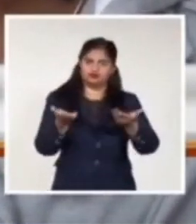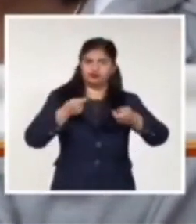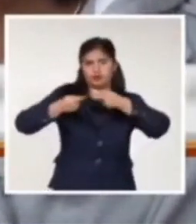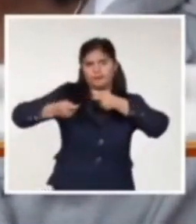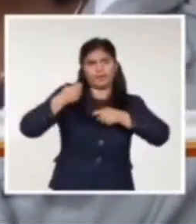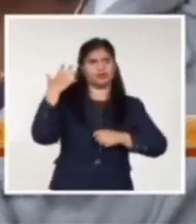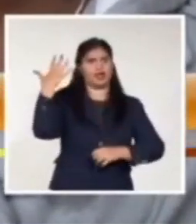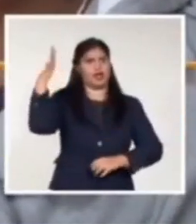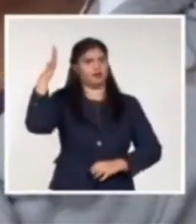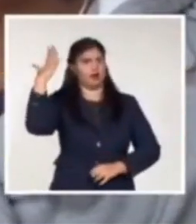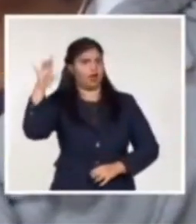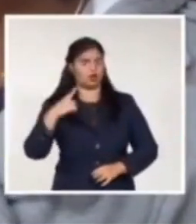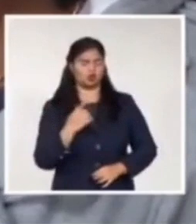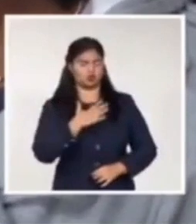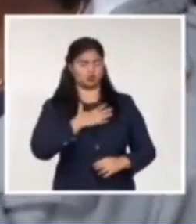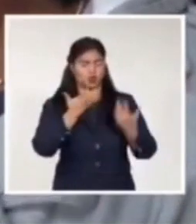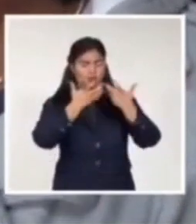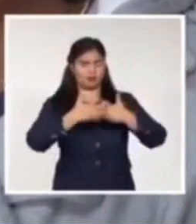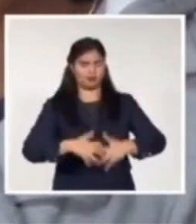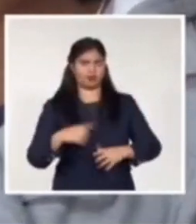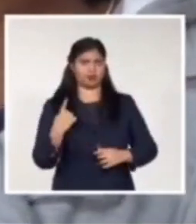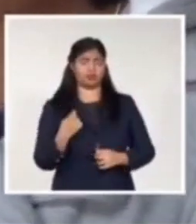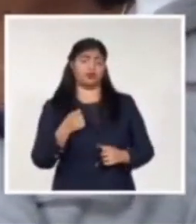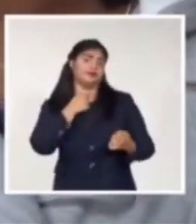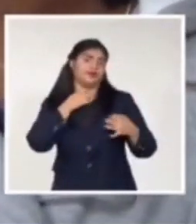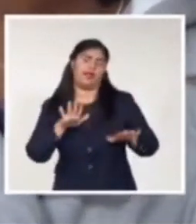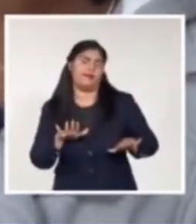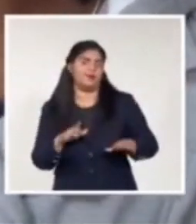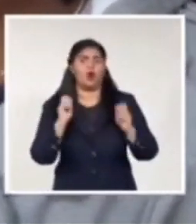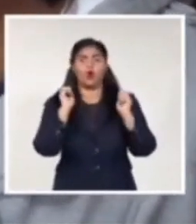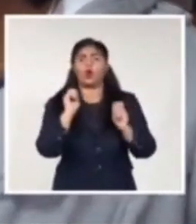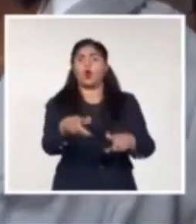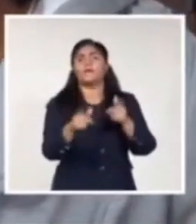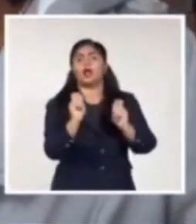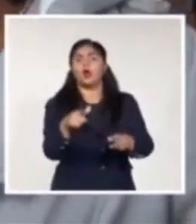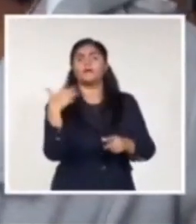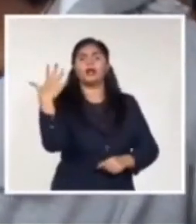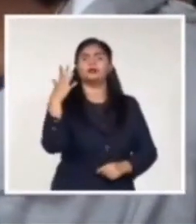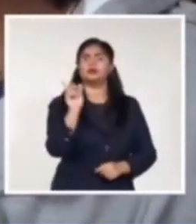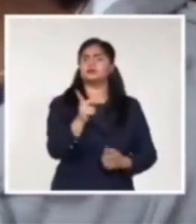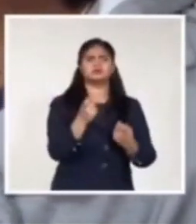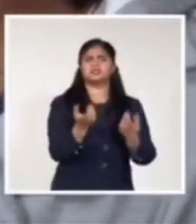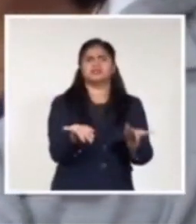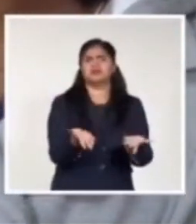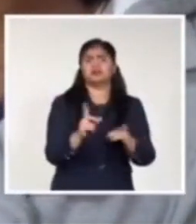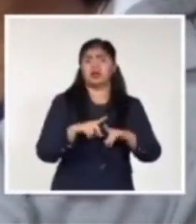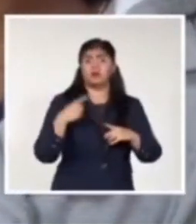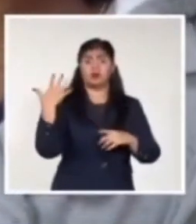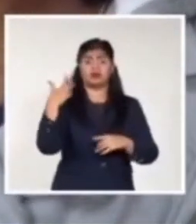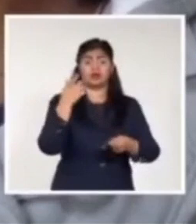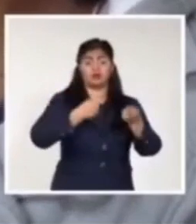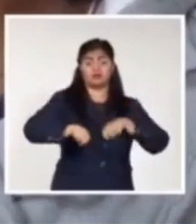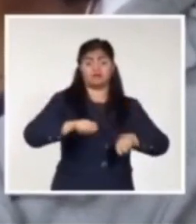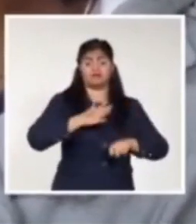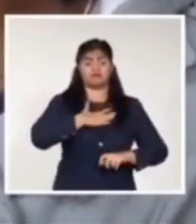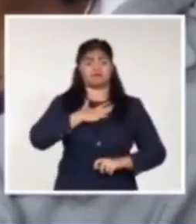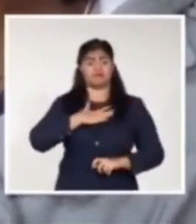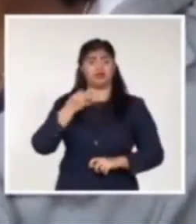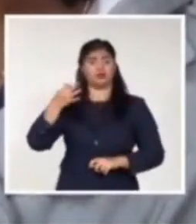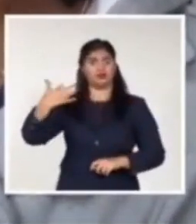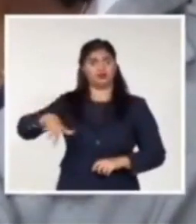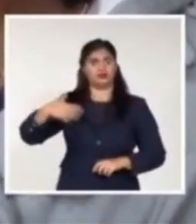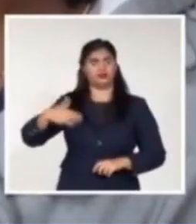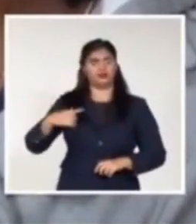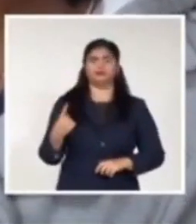digamos todo el perfeccionamiento que estamos haciendo con los actores económicos que participan en el desarrollo económico y social lograr realmente